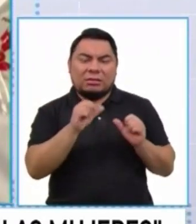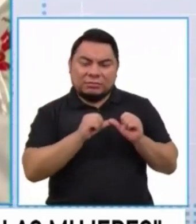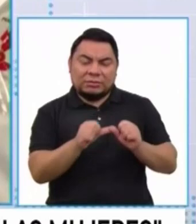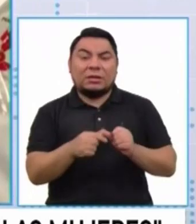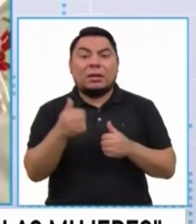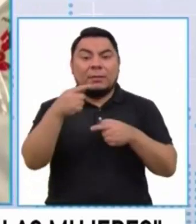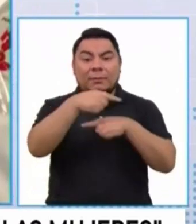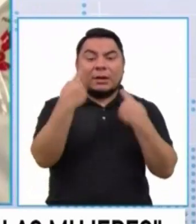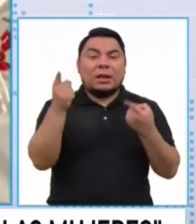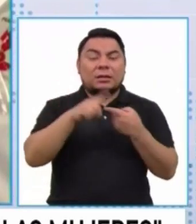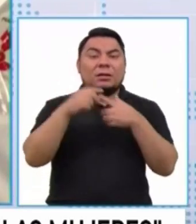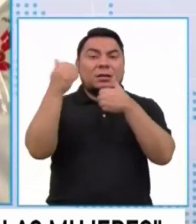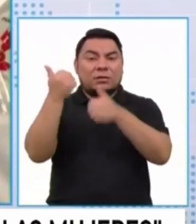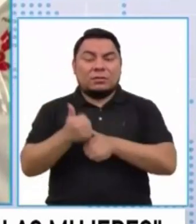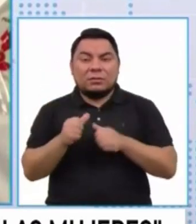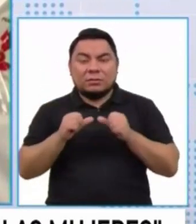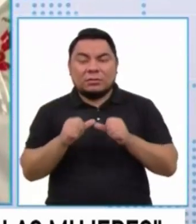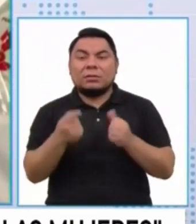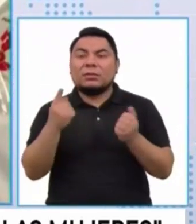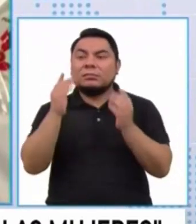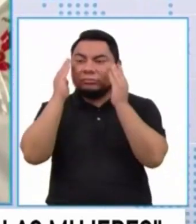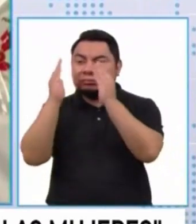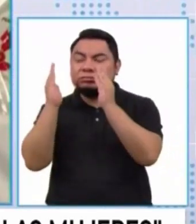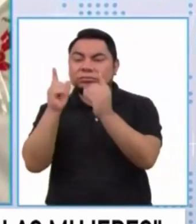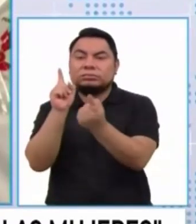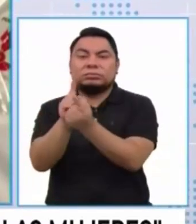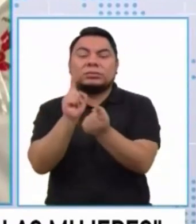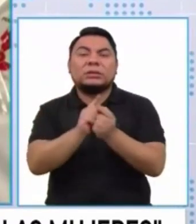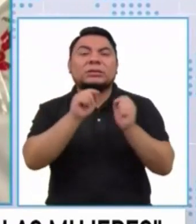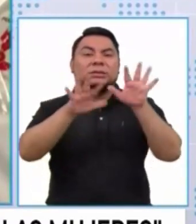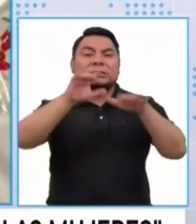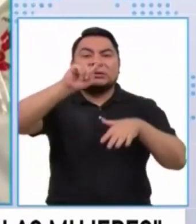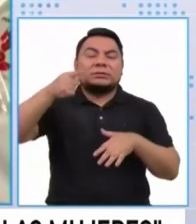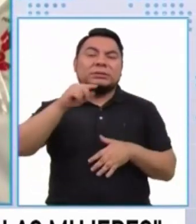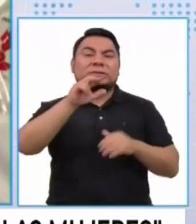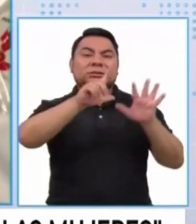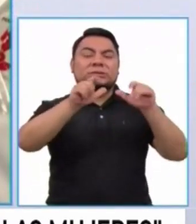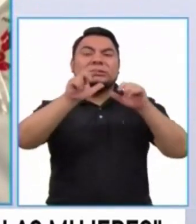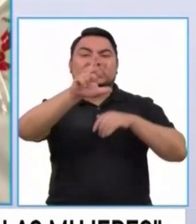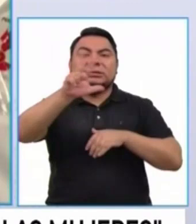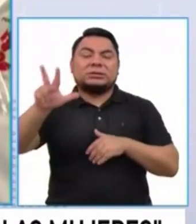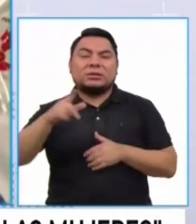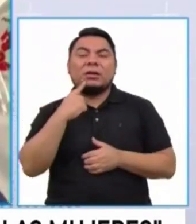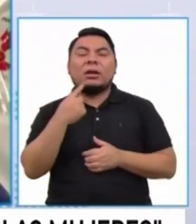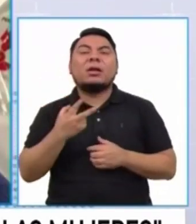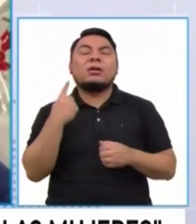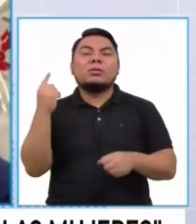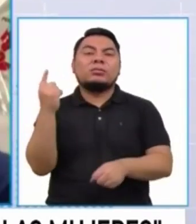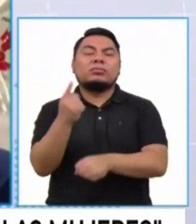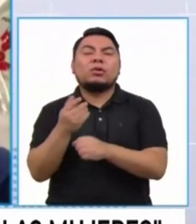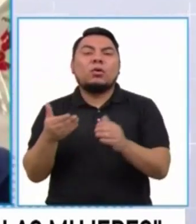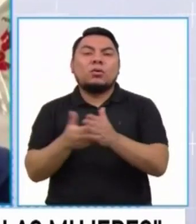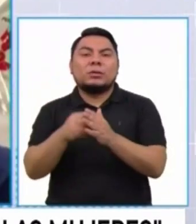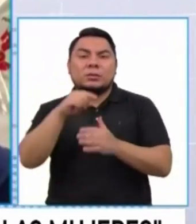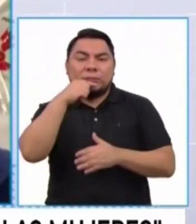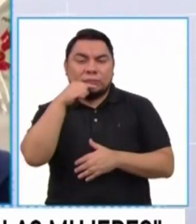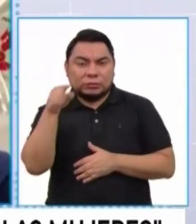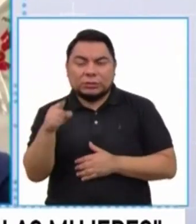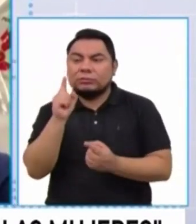marzo a agosto al 19 de agosto se han atendido 15.373 casos de violencia contra las mujeres.